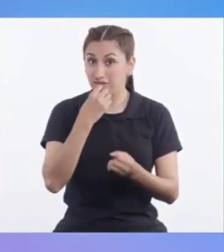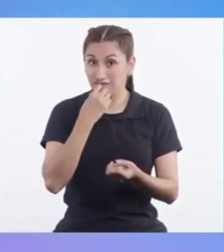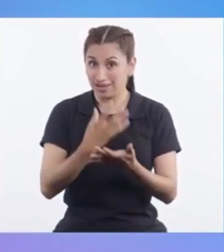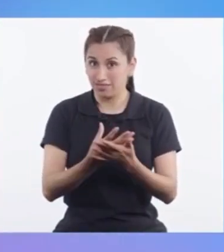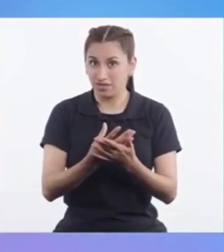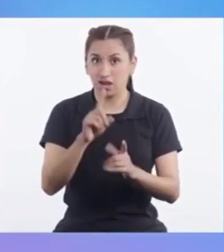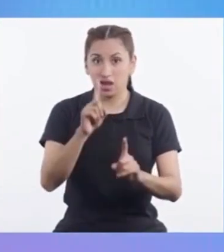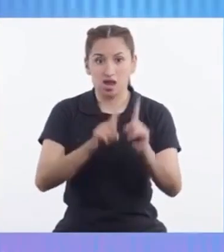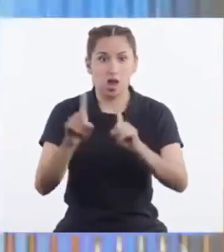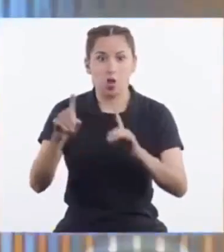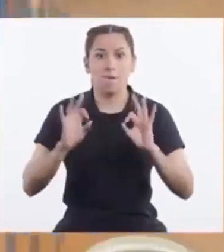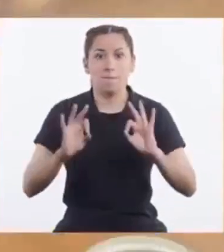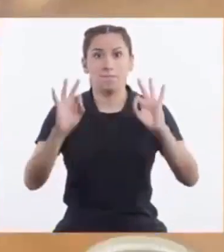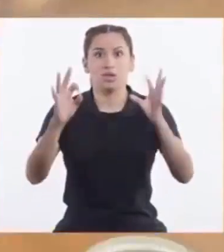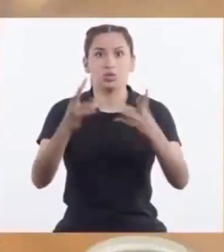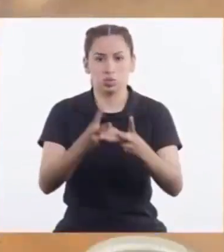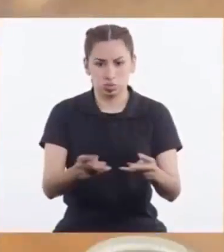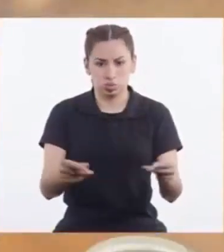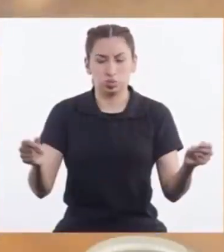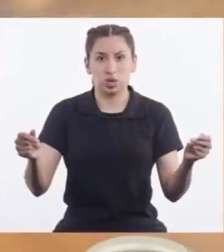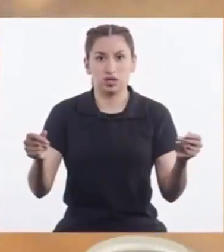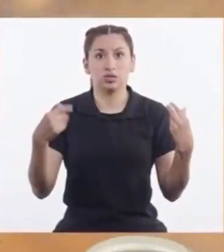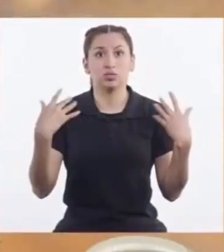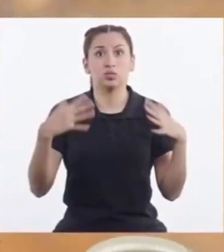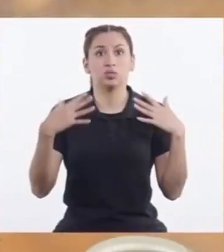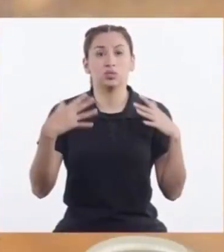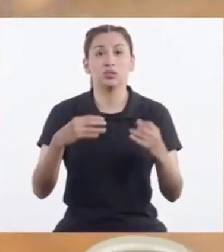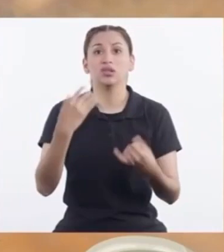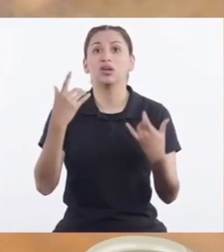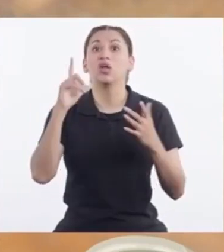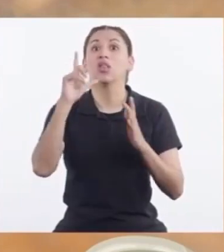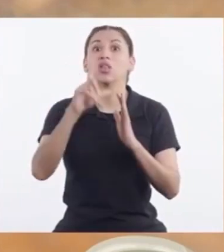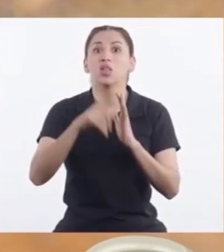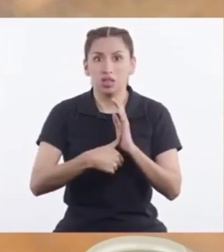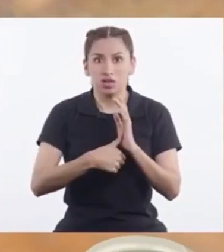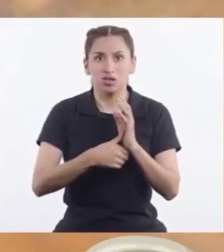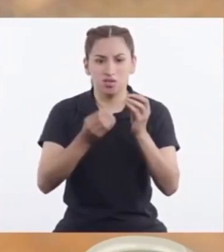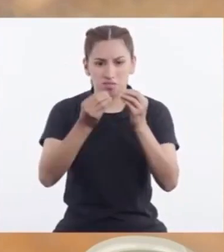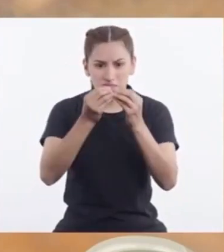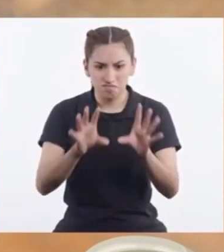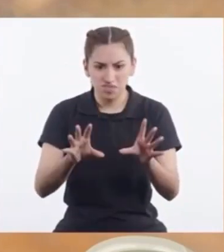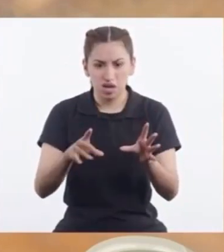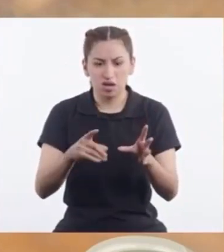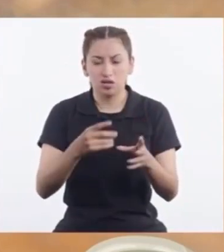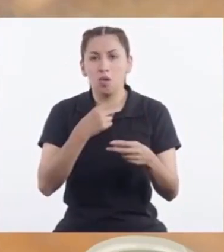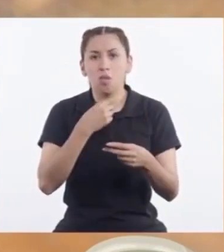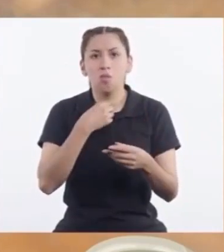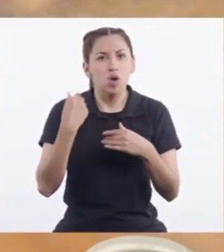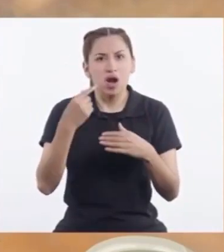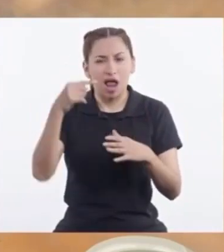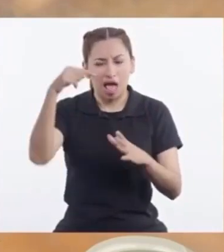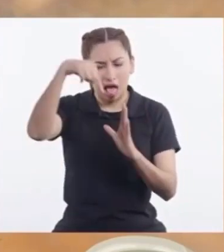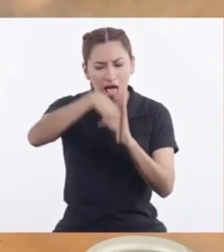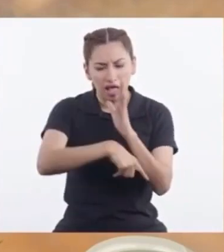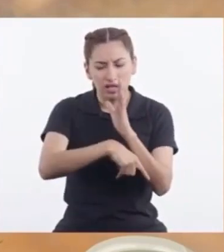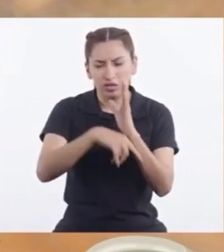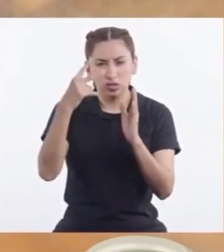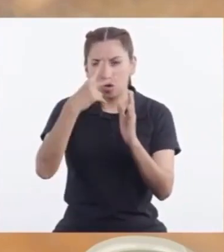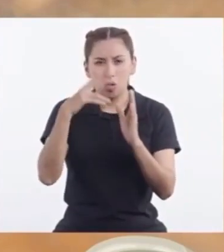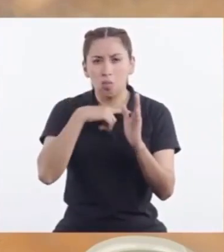químicos Son malos para el suelo ¡Ay! Y terminan haciendo Que pierdan la calidad De sus nutrientes